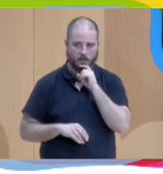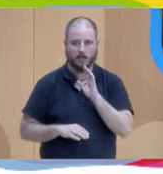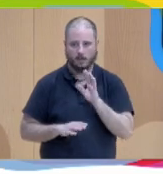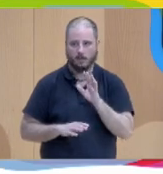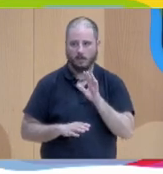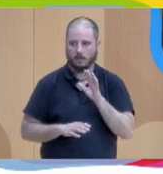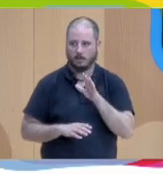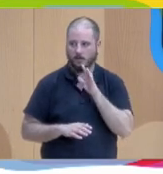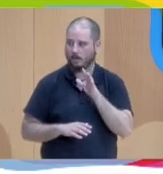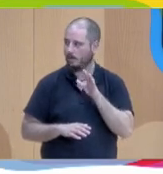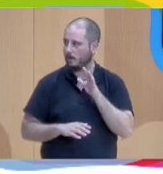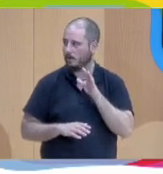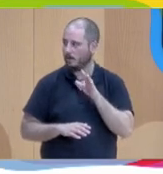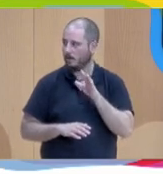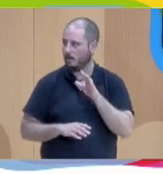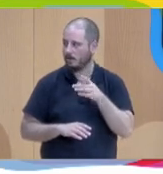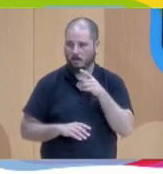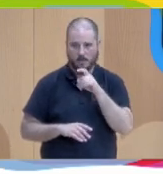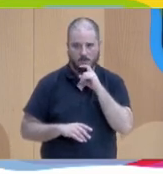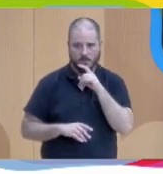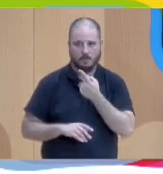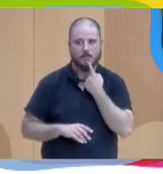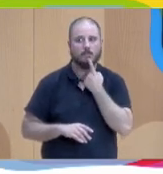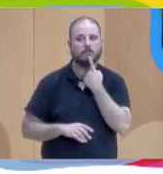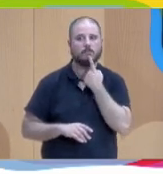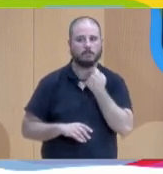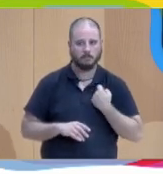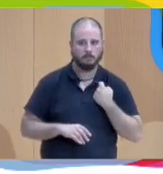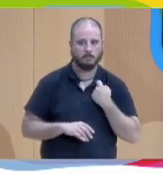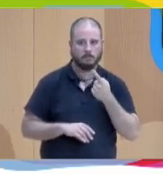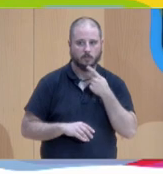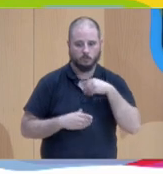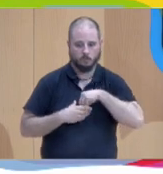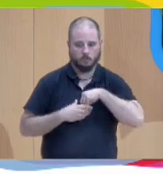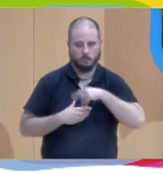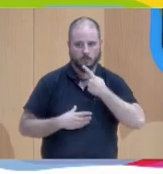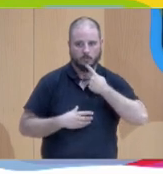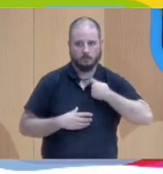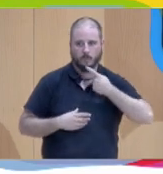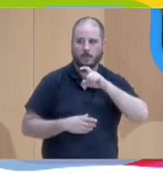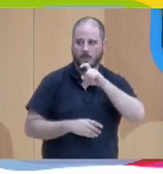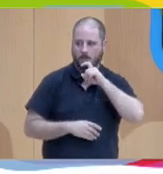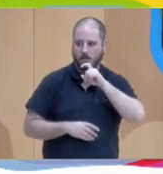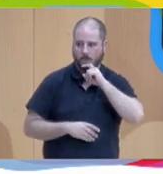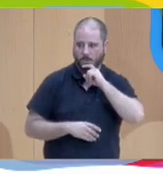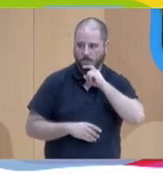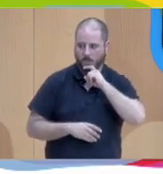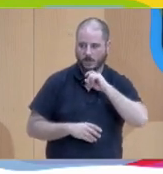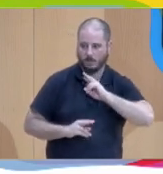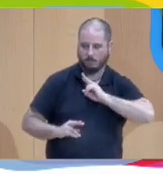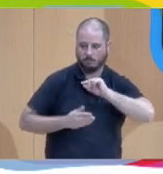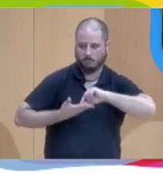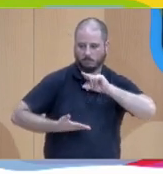complicado es complicado callar tu tu yo interno que está respondiendo antes de que te digan cualquier otra cosa